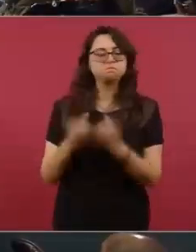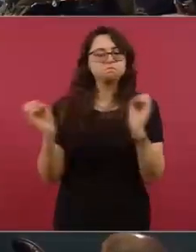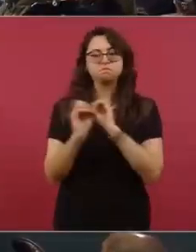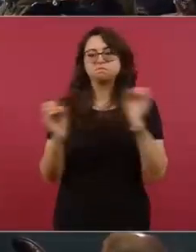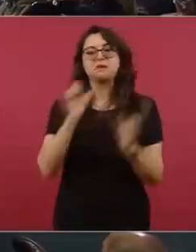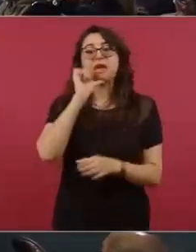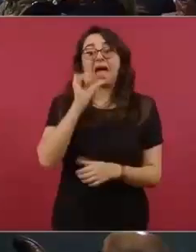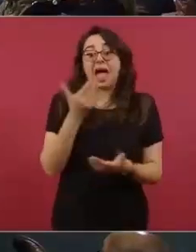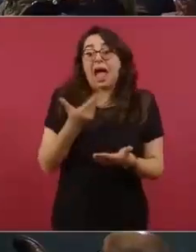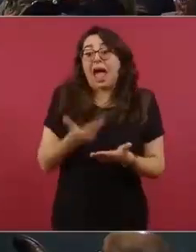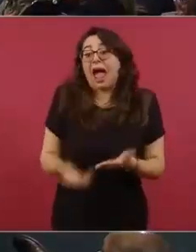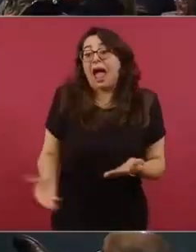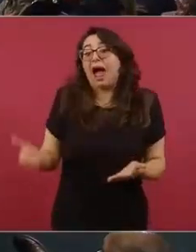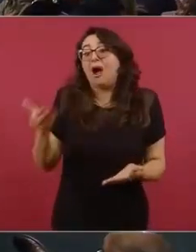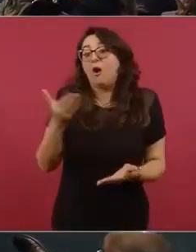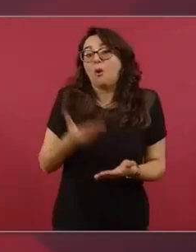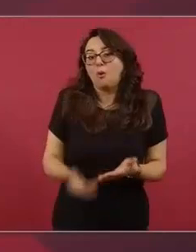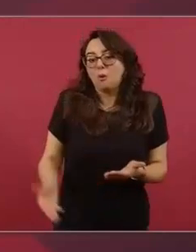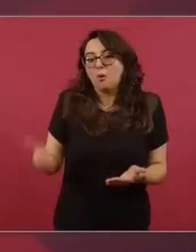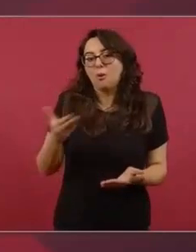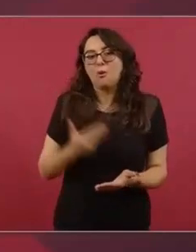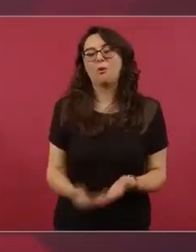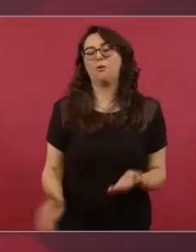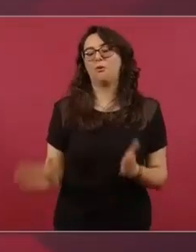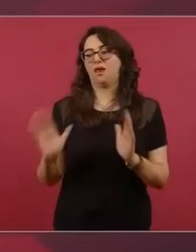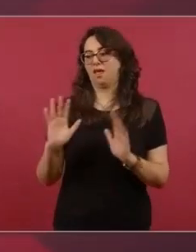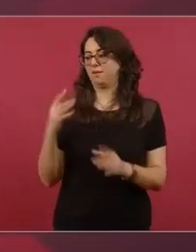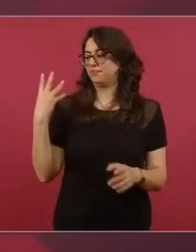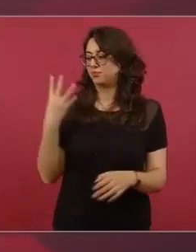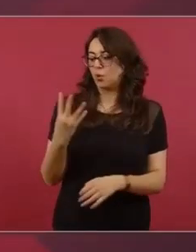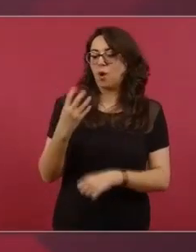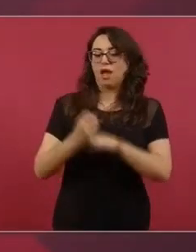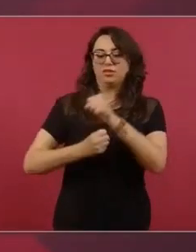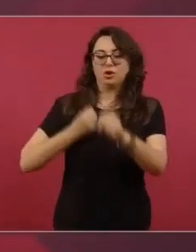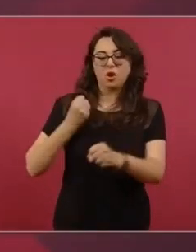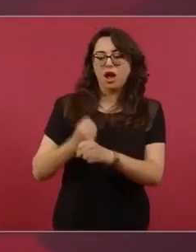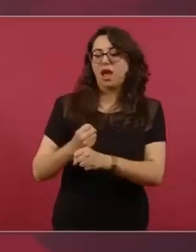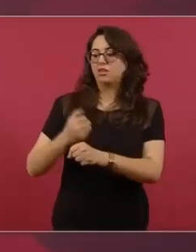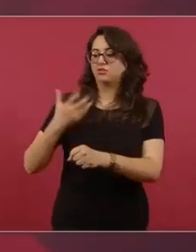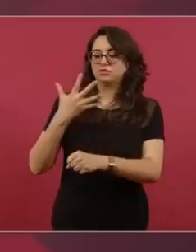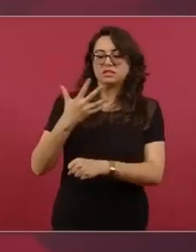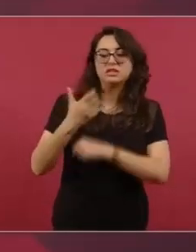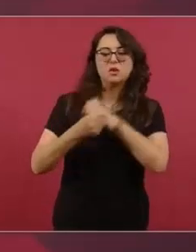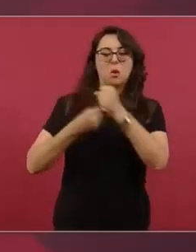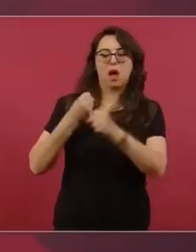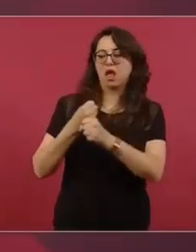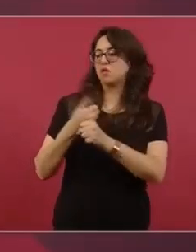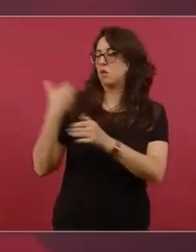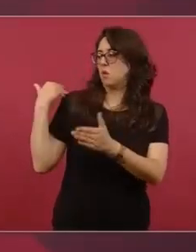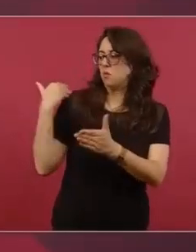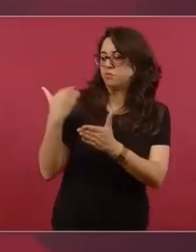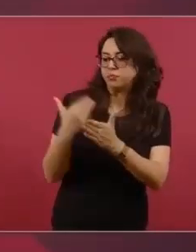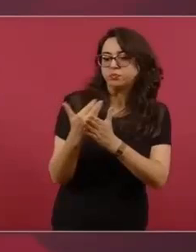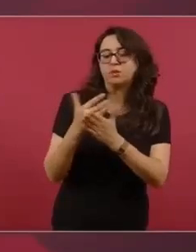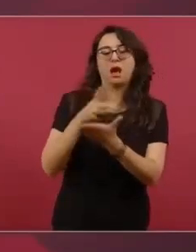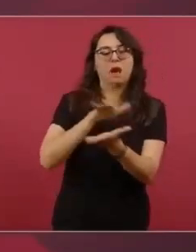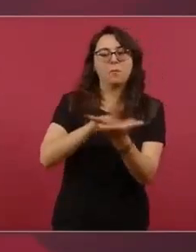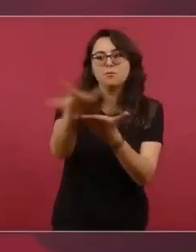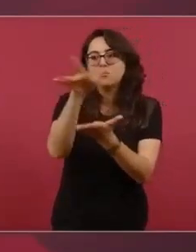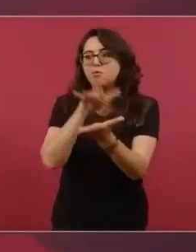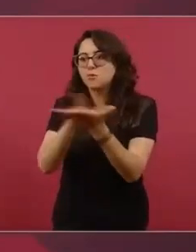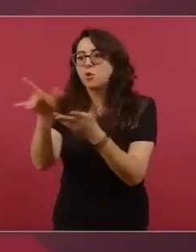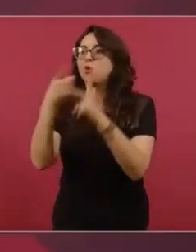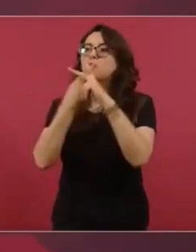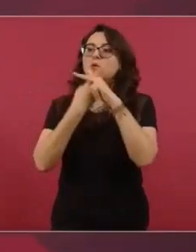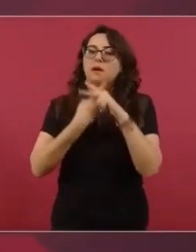entregando de manera gratuita a los fertilizantes los